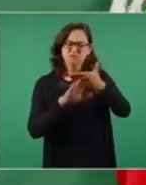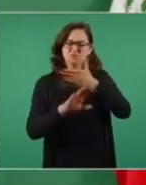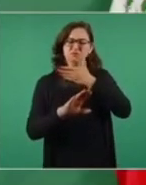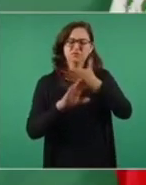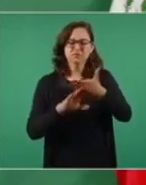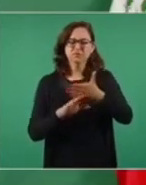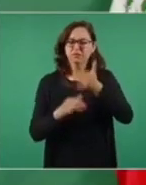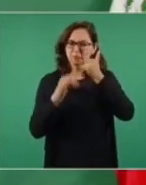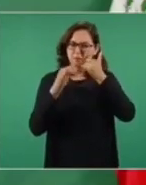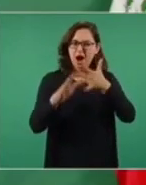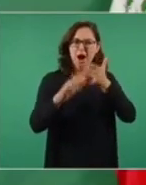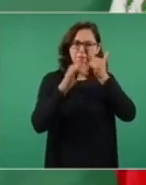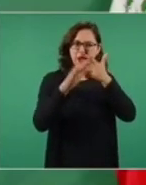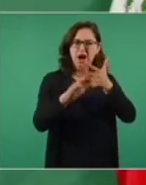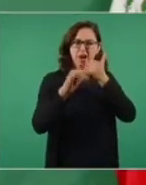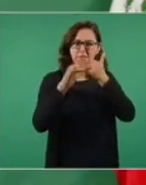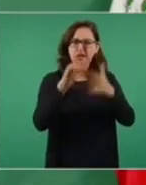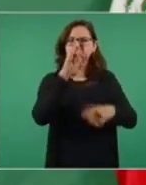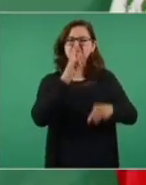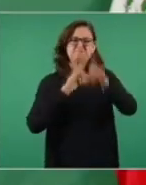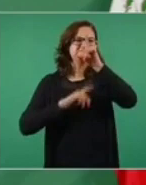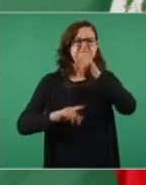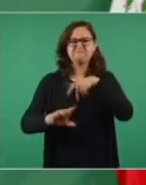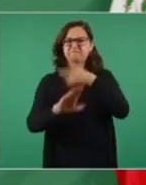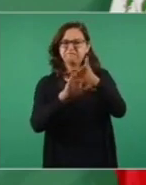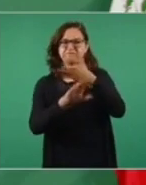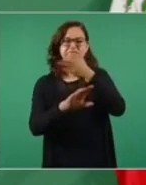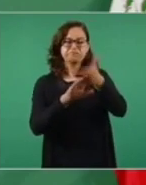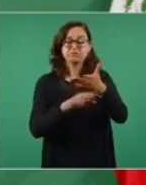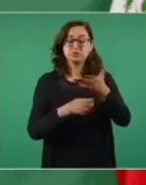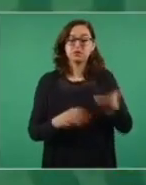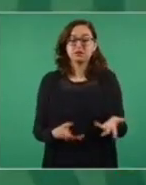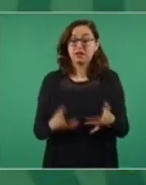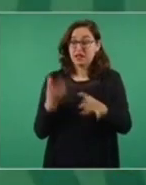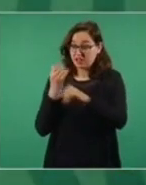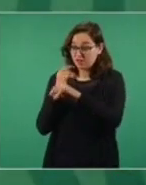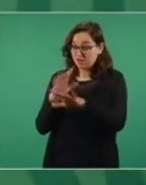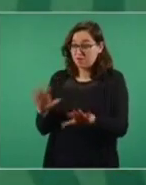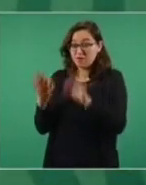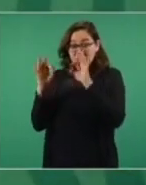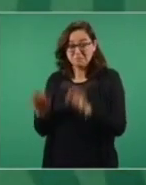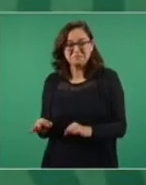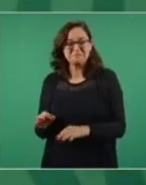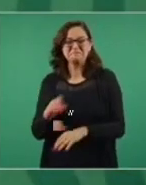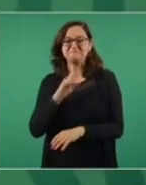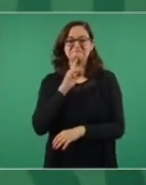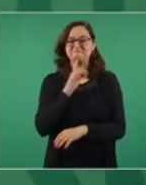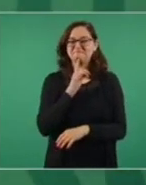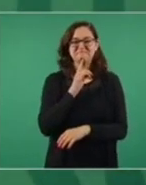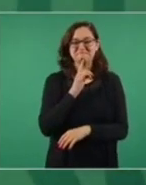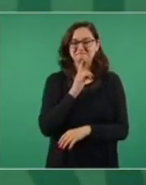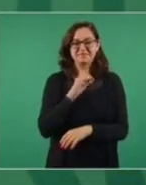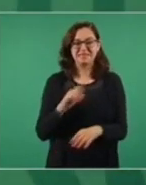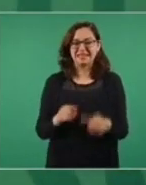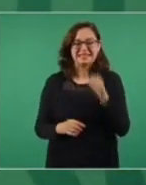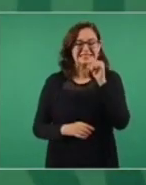señor Quadri había puesto un Twitter diciendo que si desaparecía